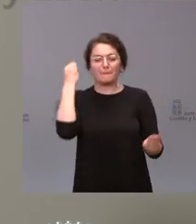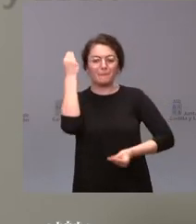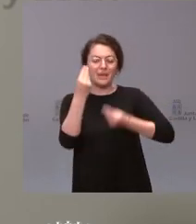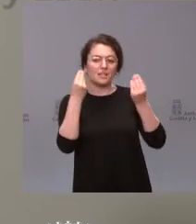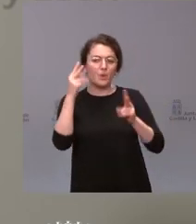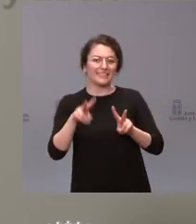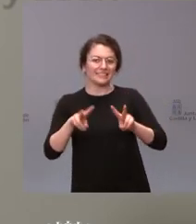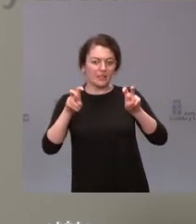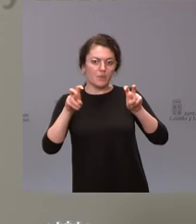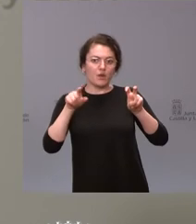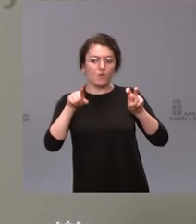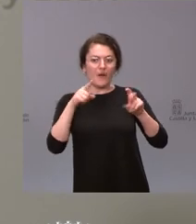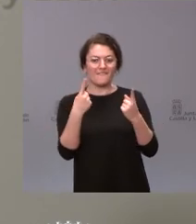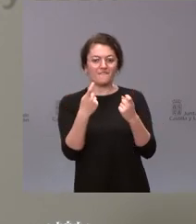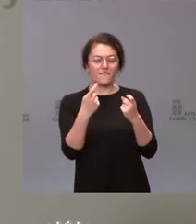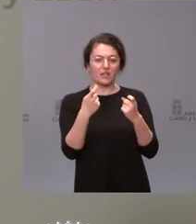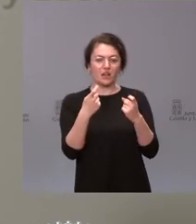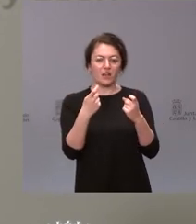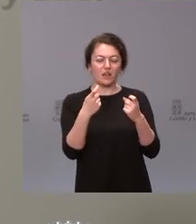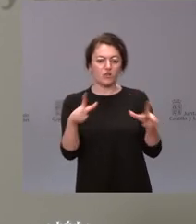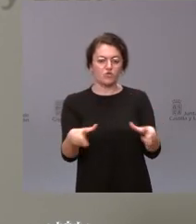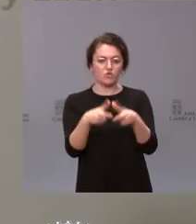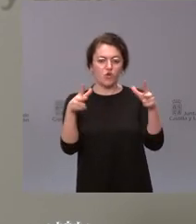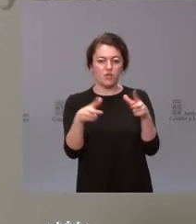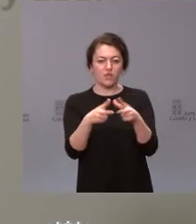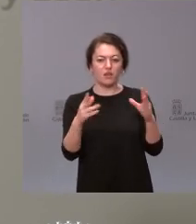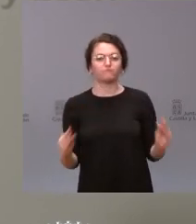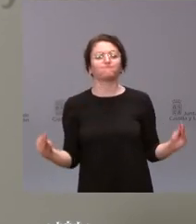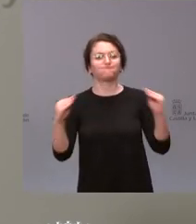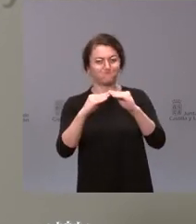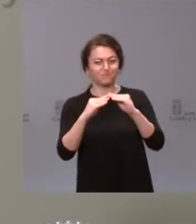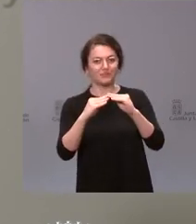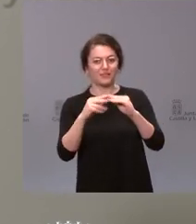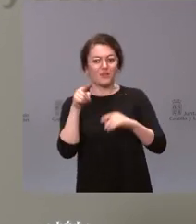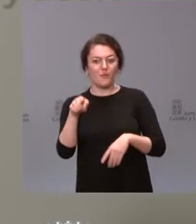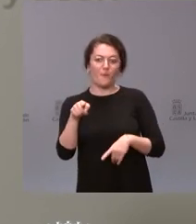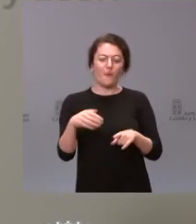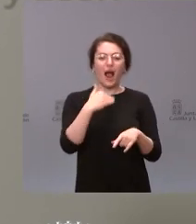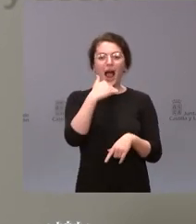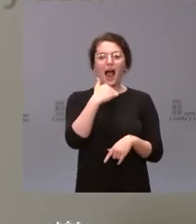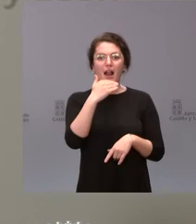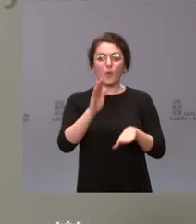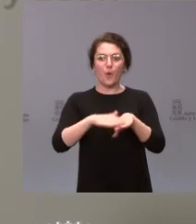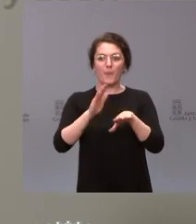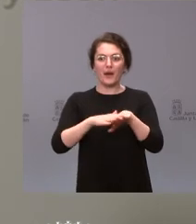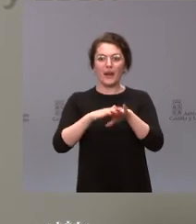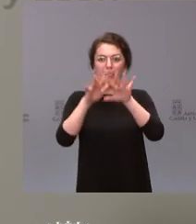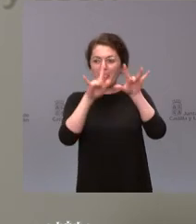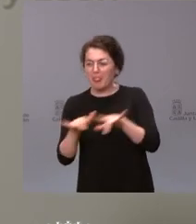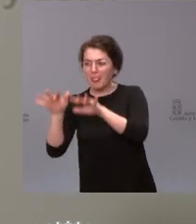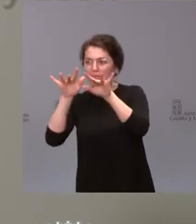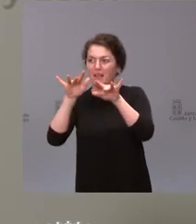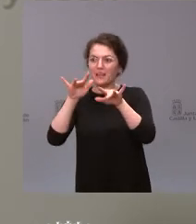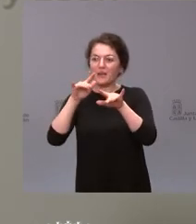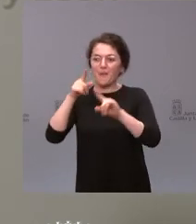asunto que requiere mucho consenso social y que no puede ser utilizado nunca como un elemento de distracción de otros problemas que